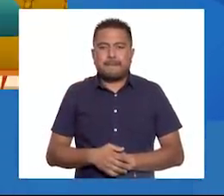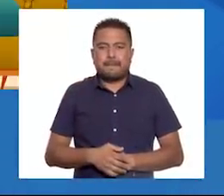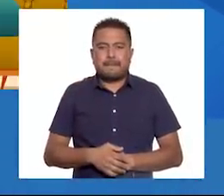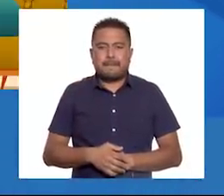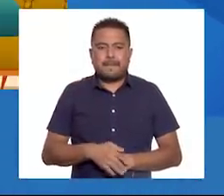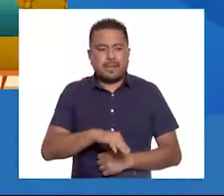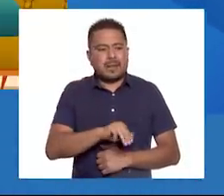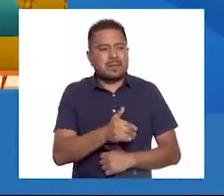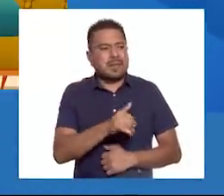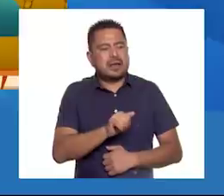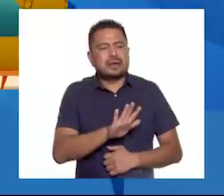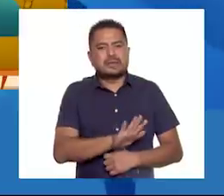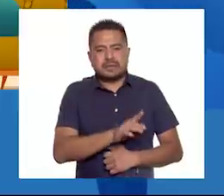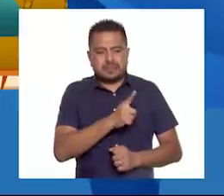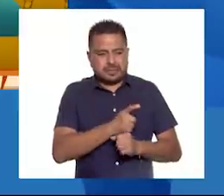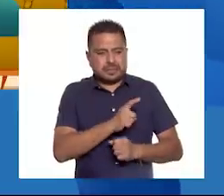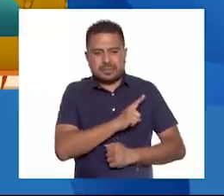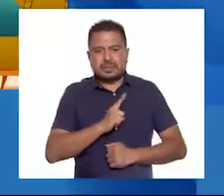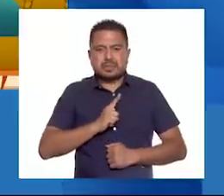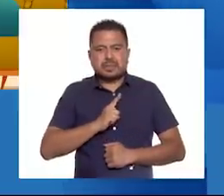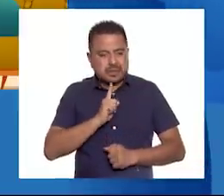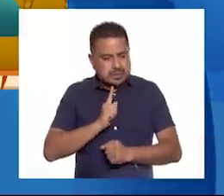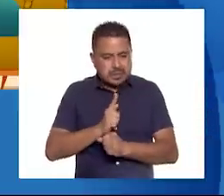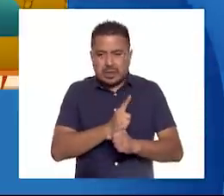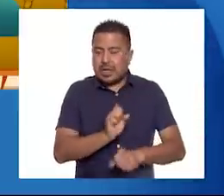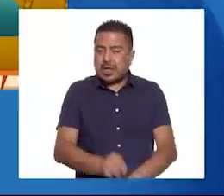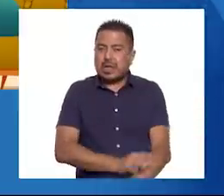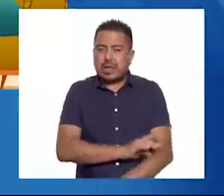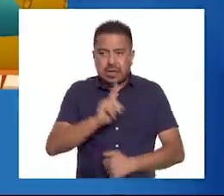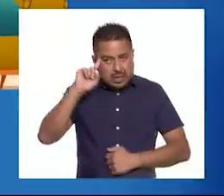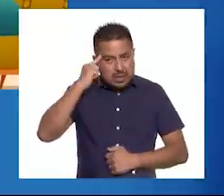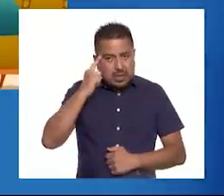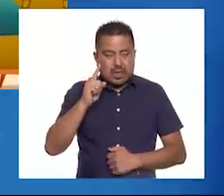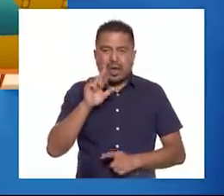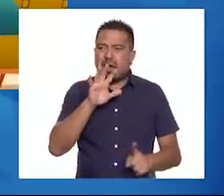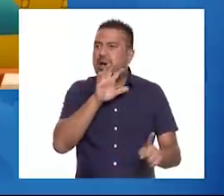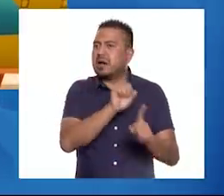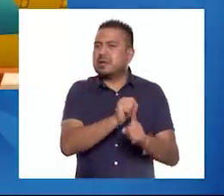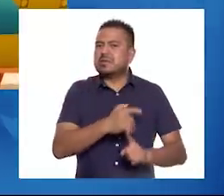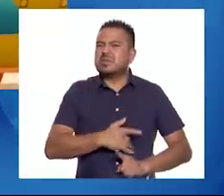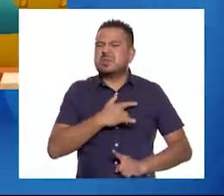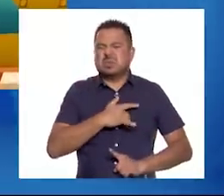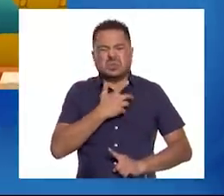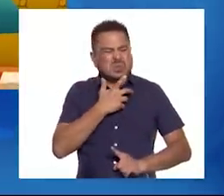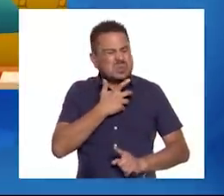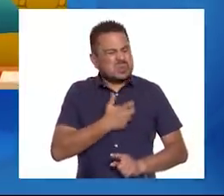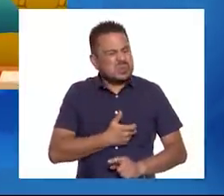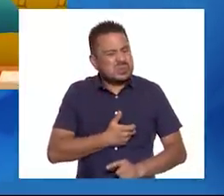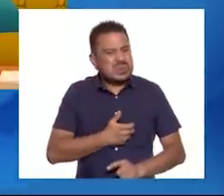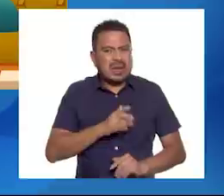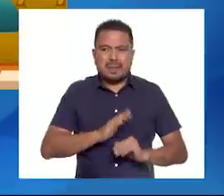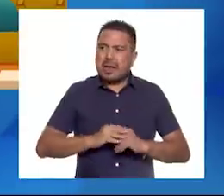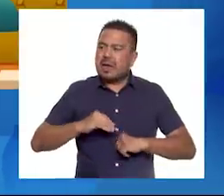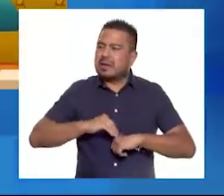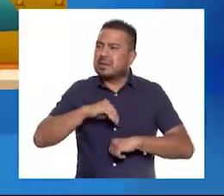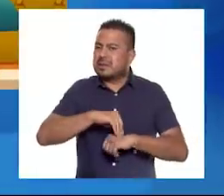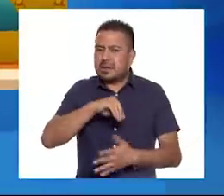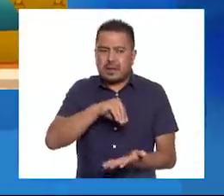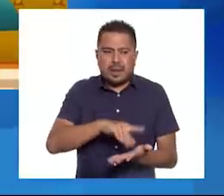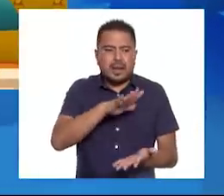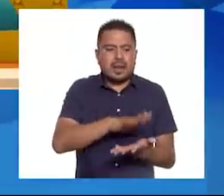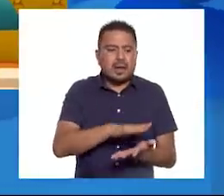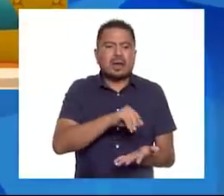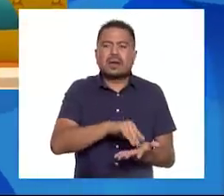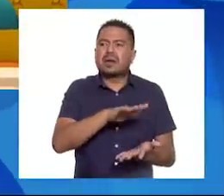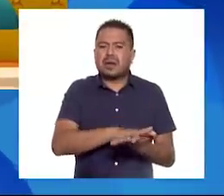Maya, lo primero es darte cuenta que la emoción de enojo te llevó a un disgusto que fue creciendo y se convirtió en